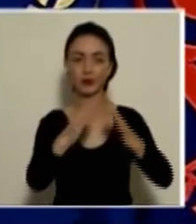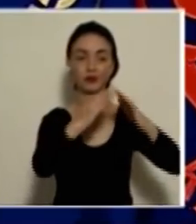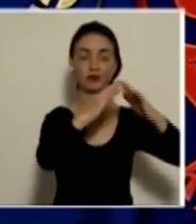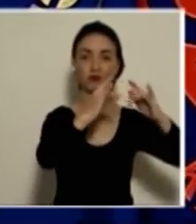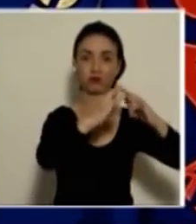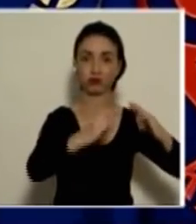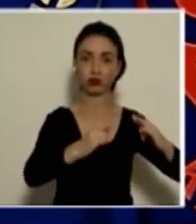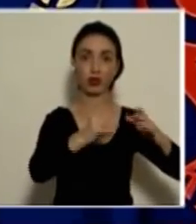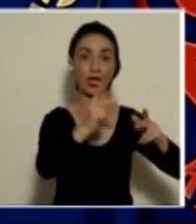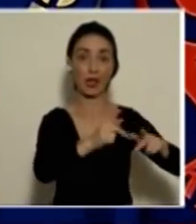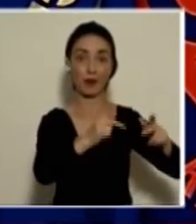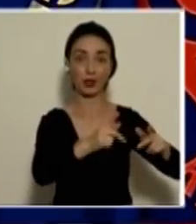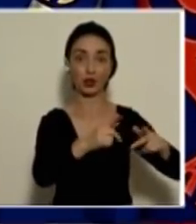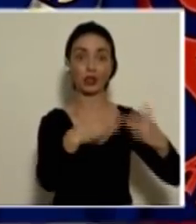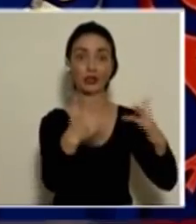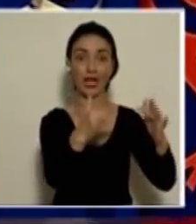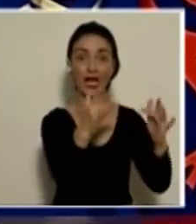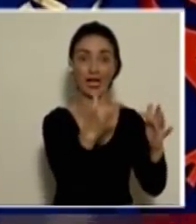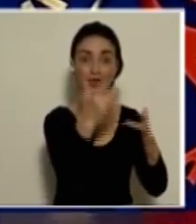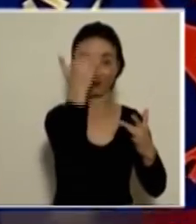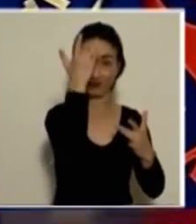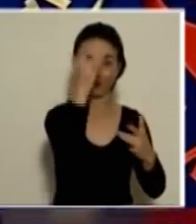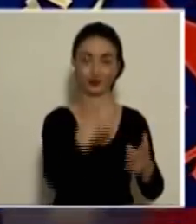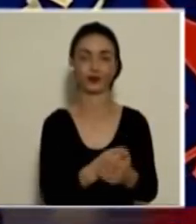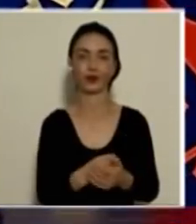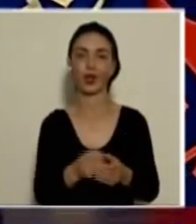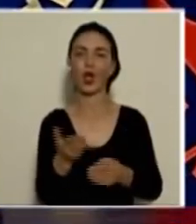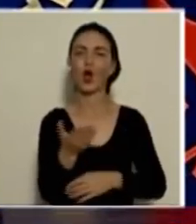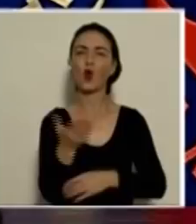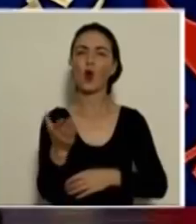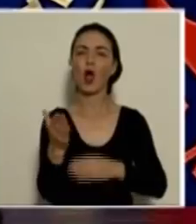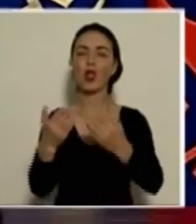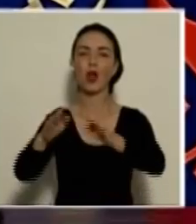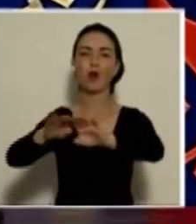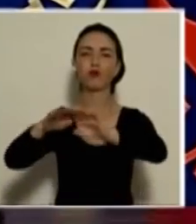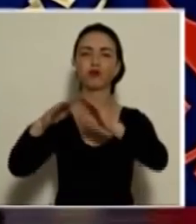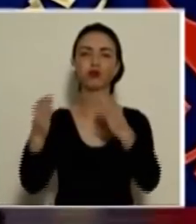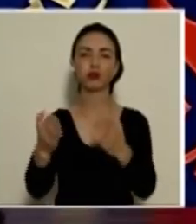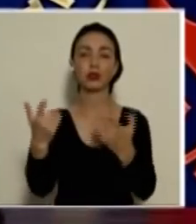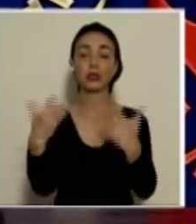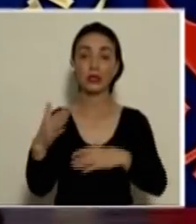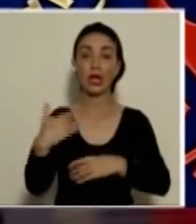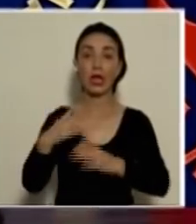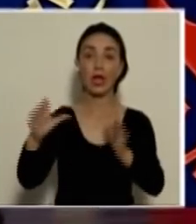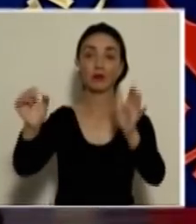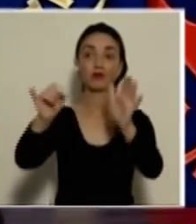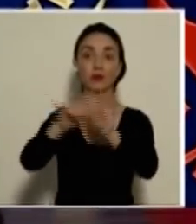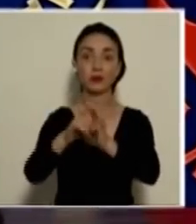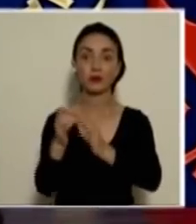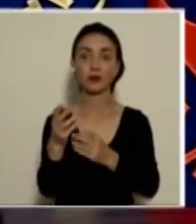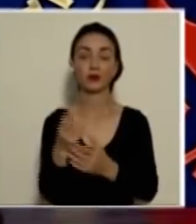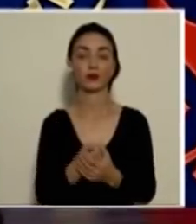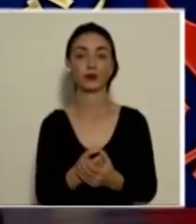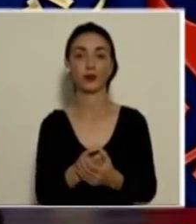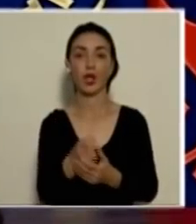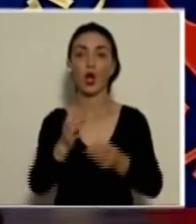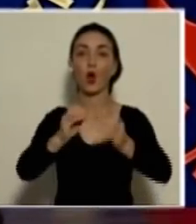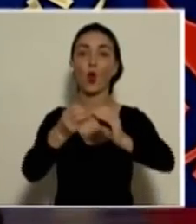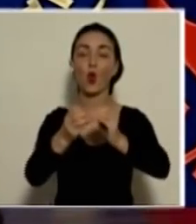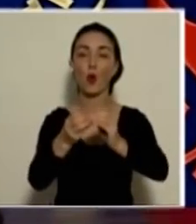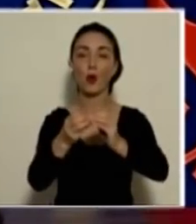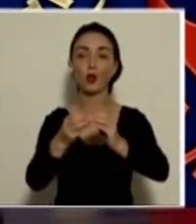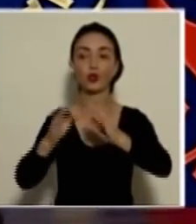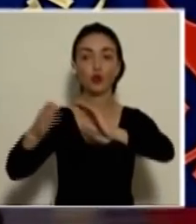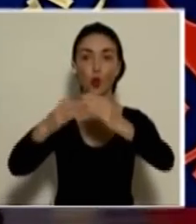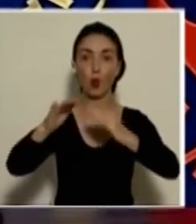están contagiadas. ¿Cuándo estarían habilitados y ya tienen identificado algún número de